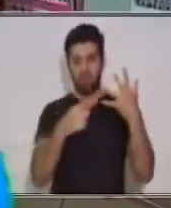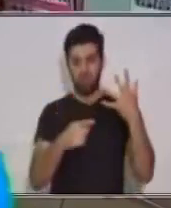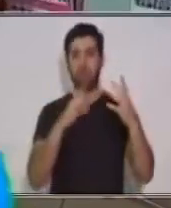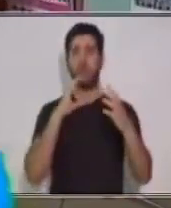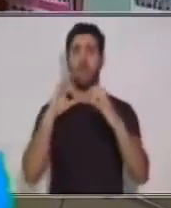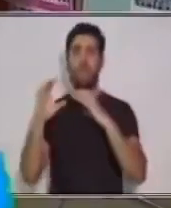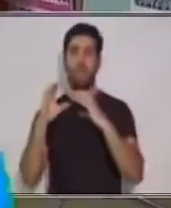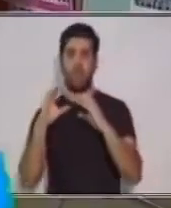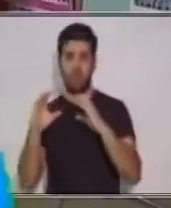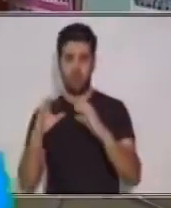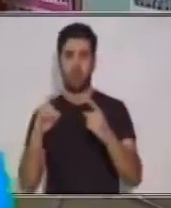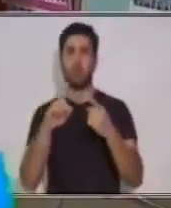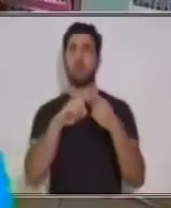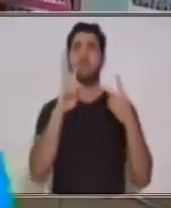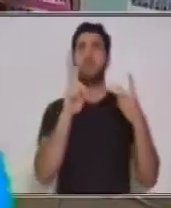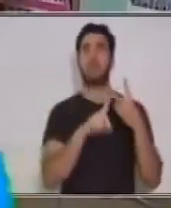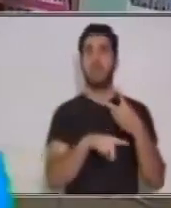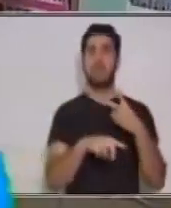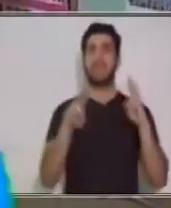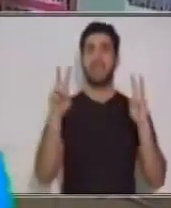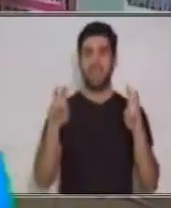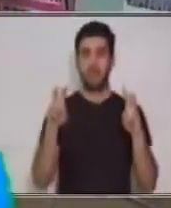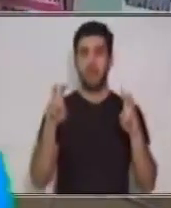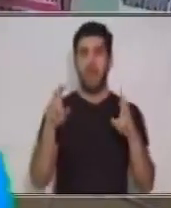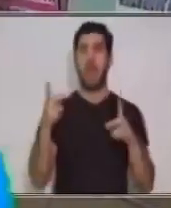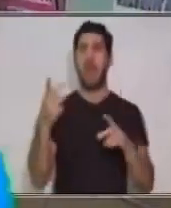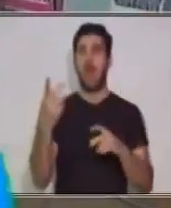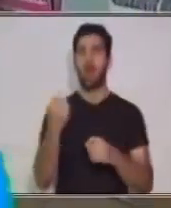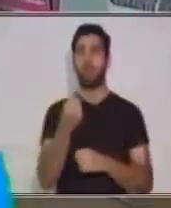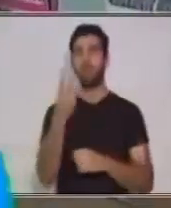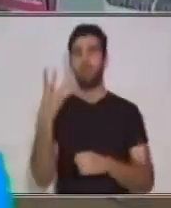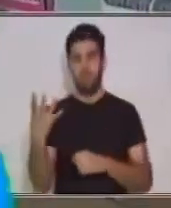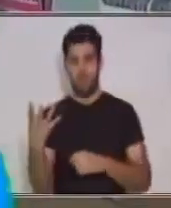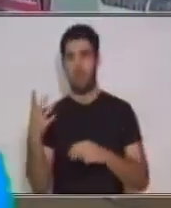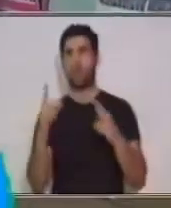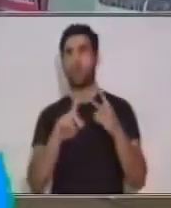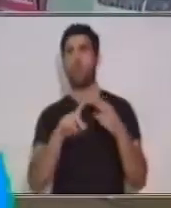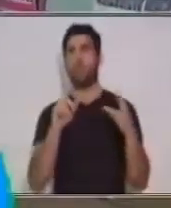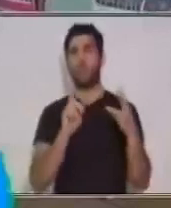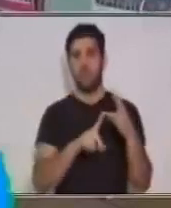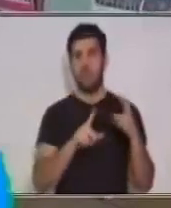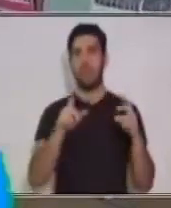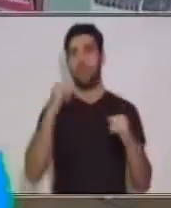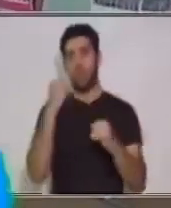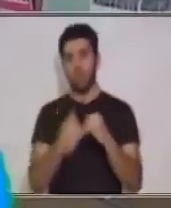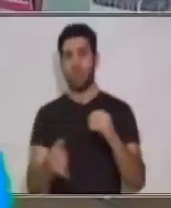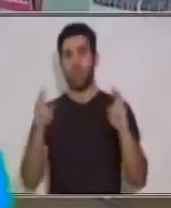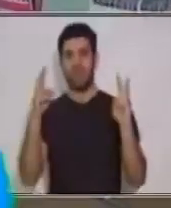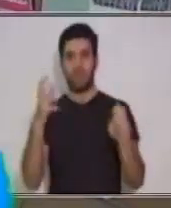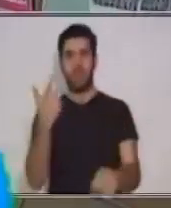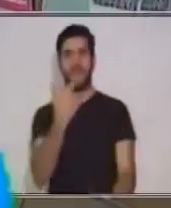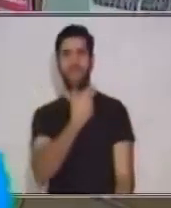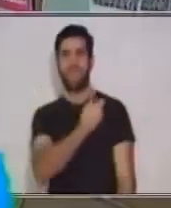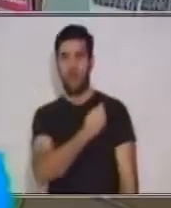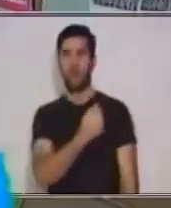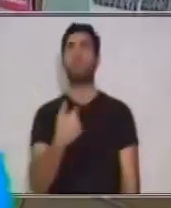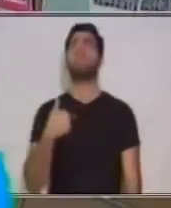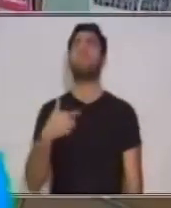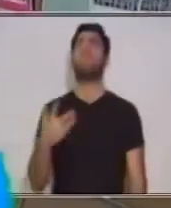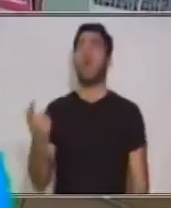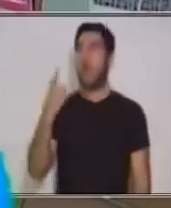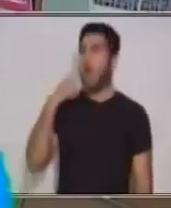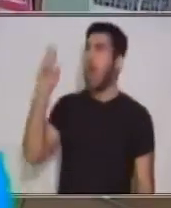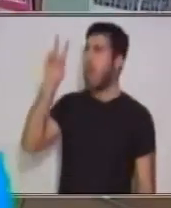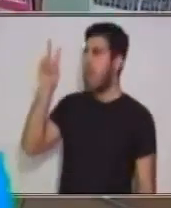Segundo, nos hablaban de los números pares e impares. Y por último, nos hablaban de las vacunas. ¿Qué tuve que hacer yo?